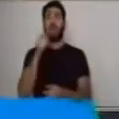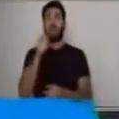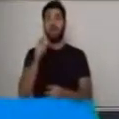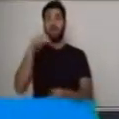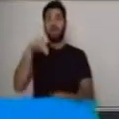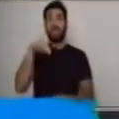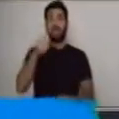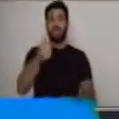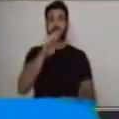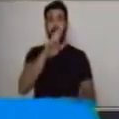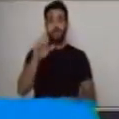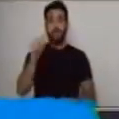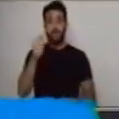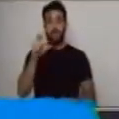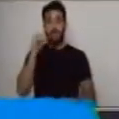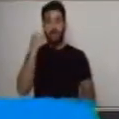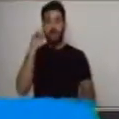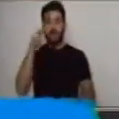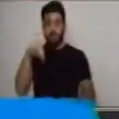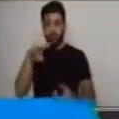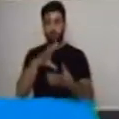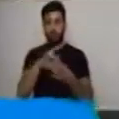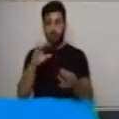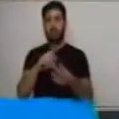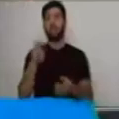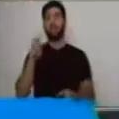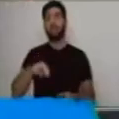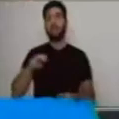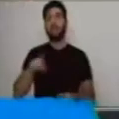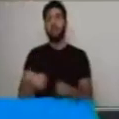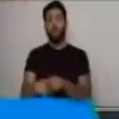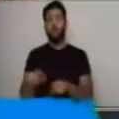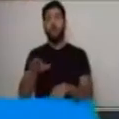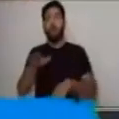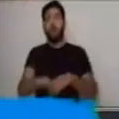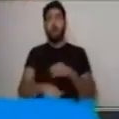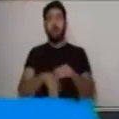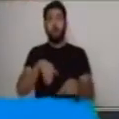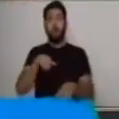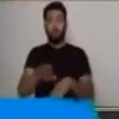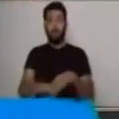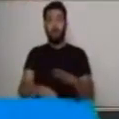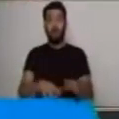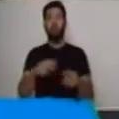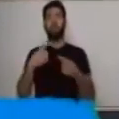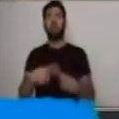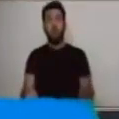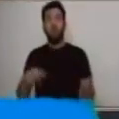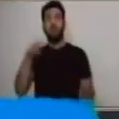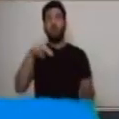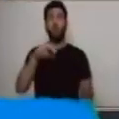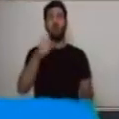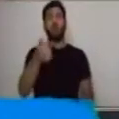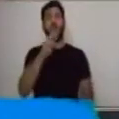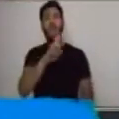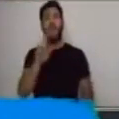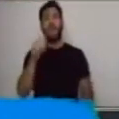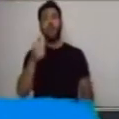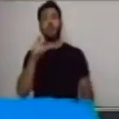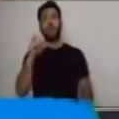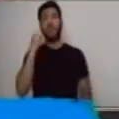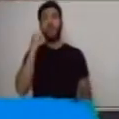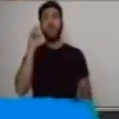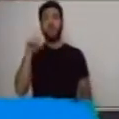pasos. Pero antes, vamos a leer el concepto de la narración que hemos aprendido ya en clases